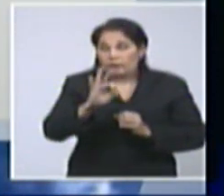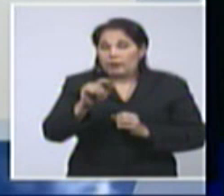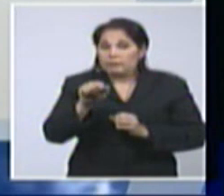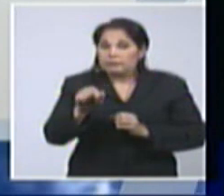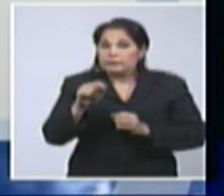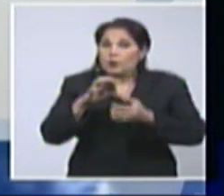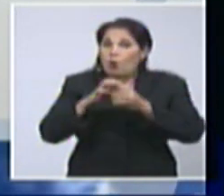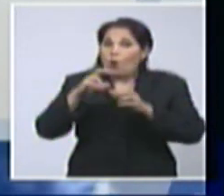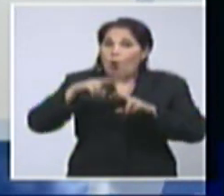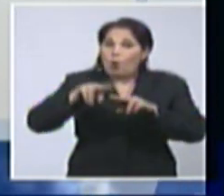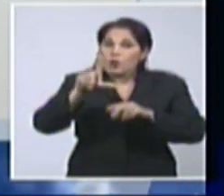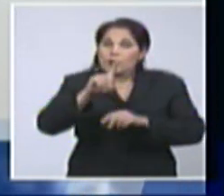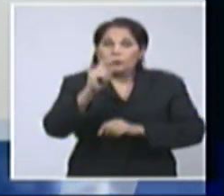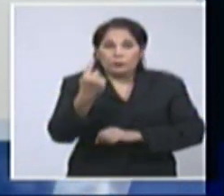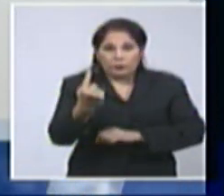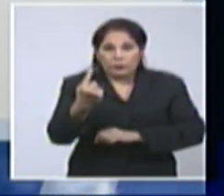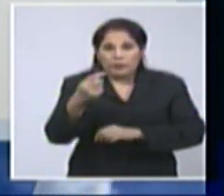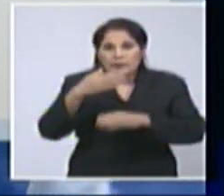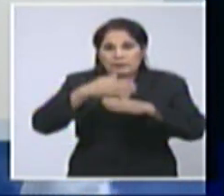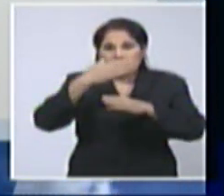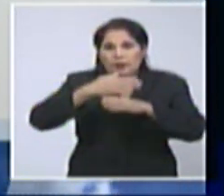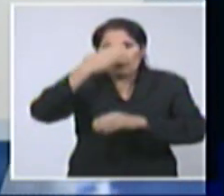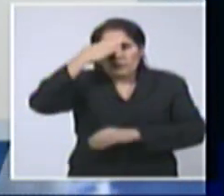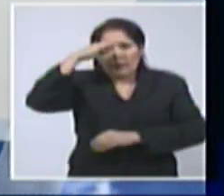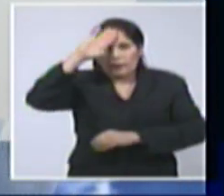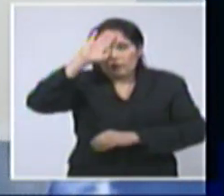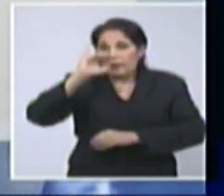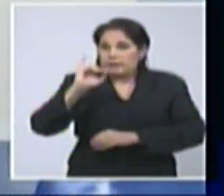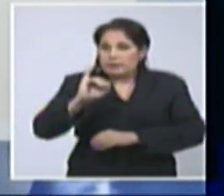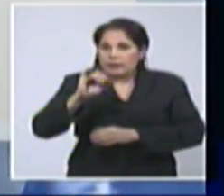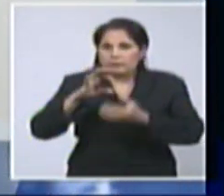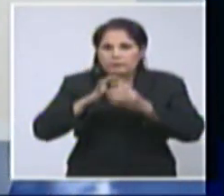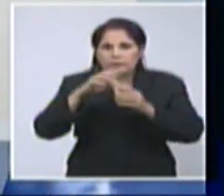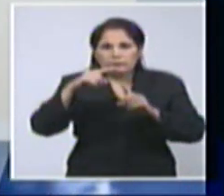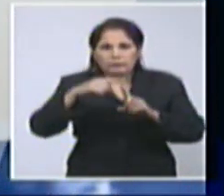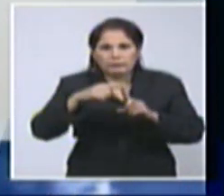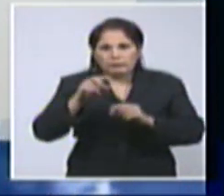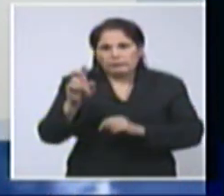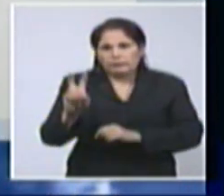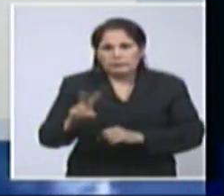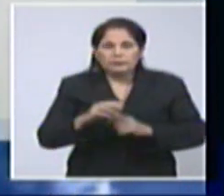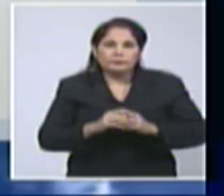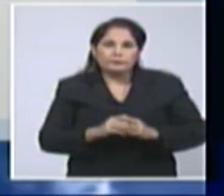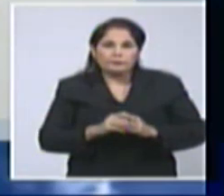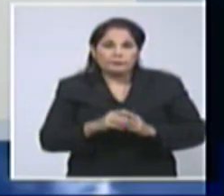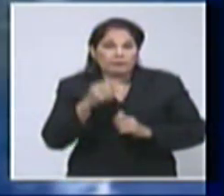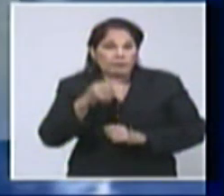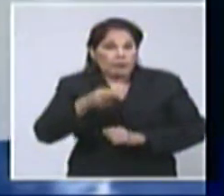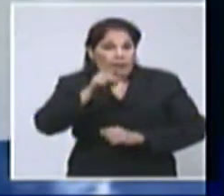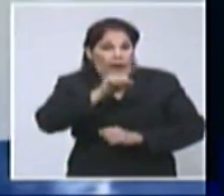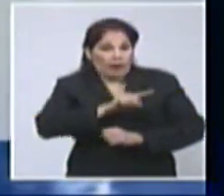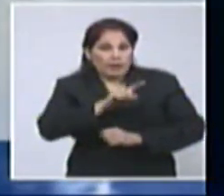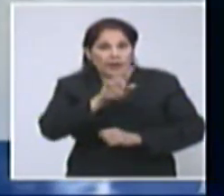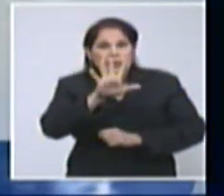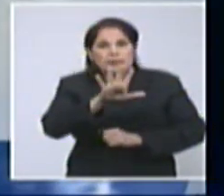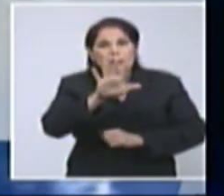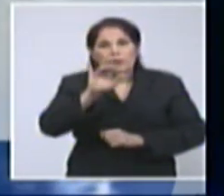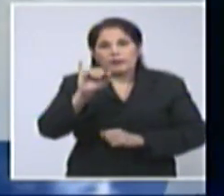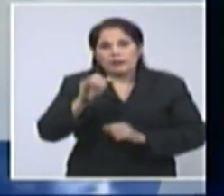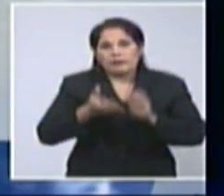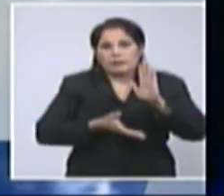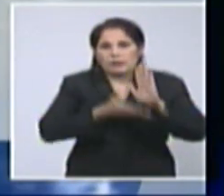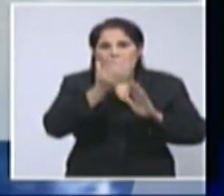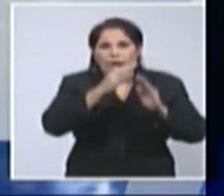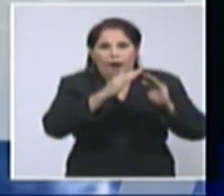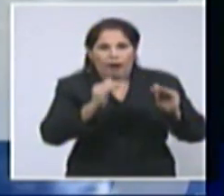1 caso. Mientras, Santiago de Cuba 6 y Guantanamo 2 casos. En el día de ayer se dieron 56 altas.